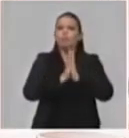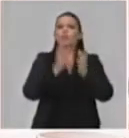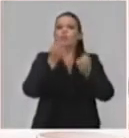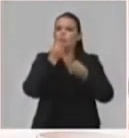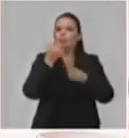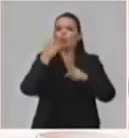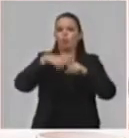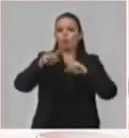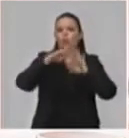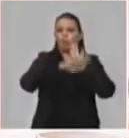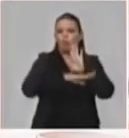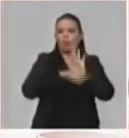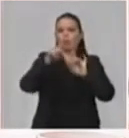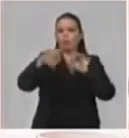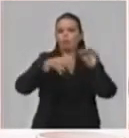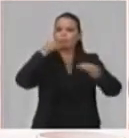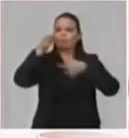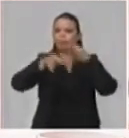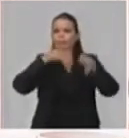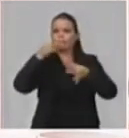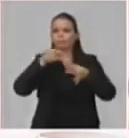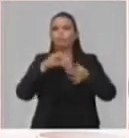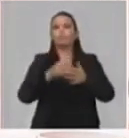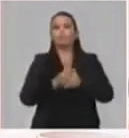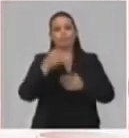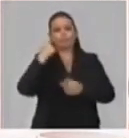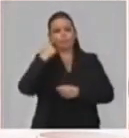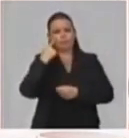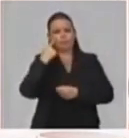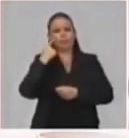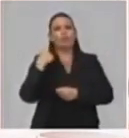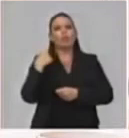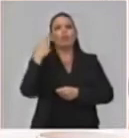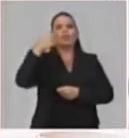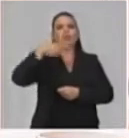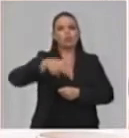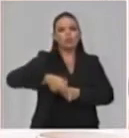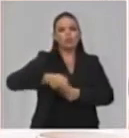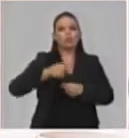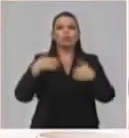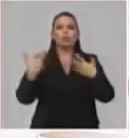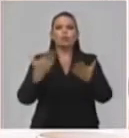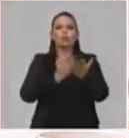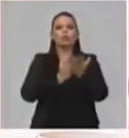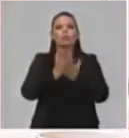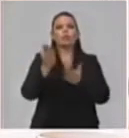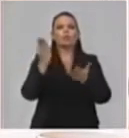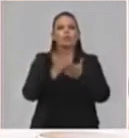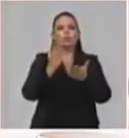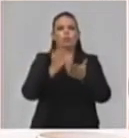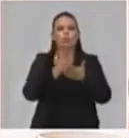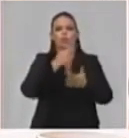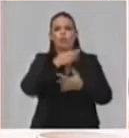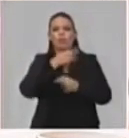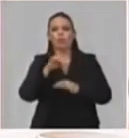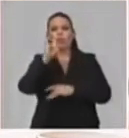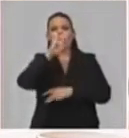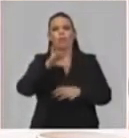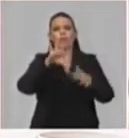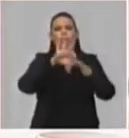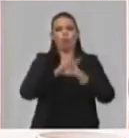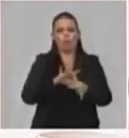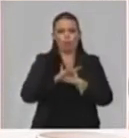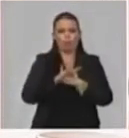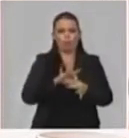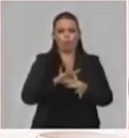Ahora, yo quiero también reiterar la orientación con relación a la continuidad de estudio de los estudiantes que terminan en noveno grado. Desde el inicio